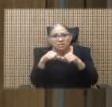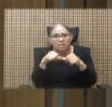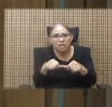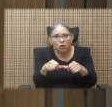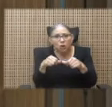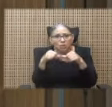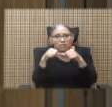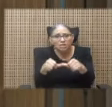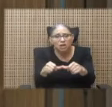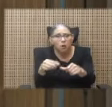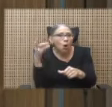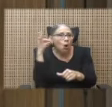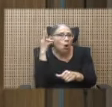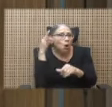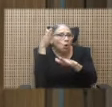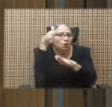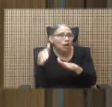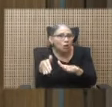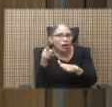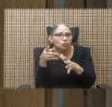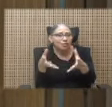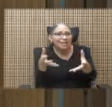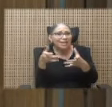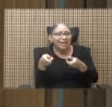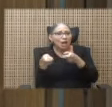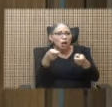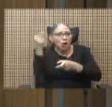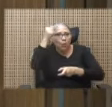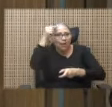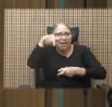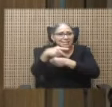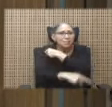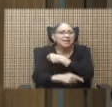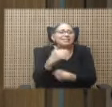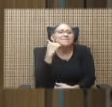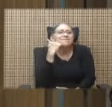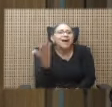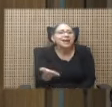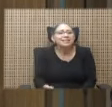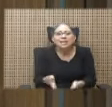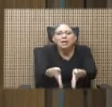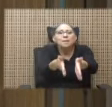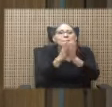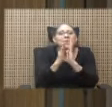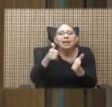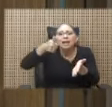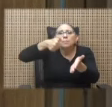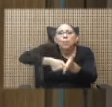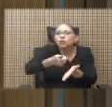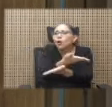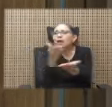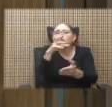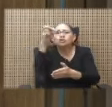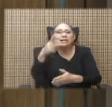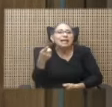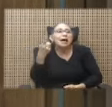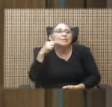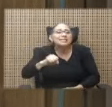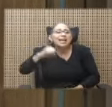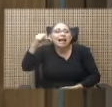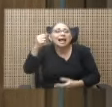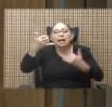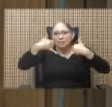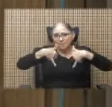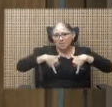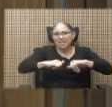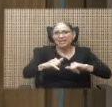Contralora, si usted quiere gobernar este país, muy fácil, pídale el voto a los costarricenses a ver si gana. Mientras tanto,